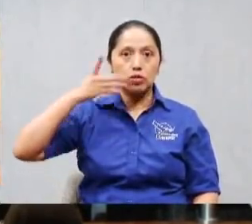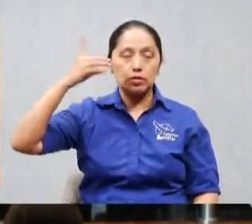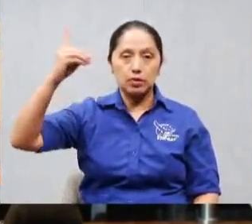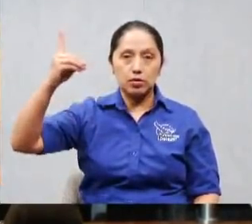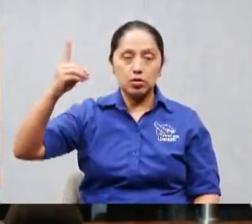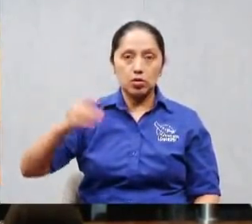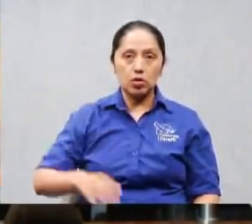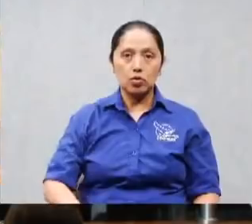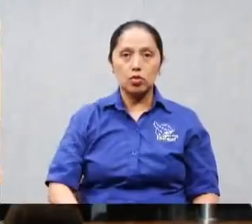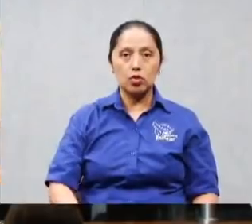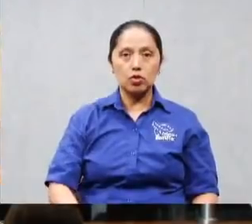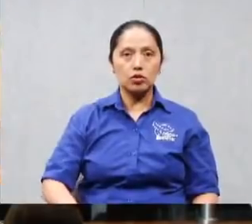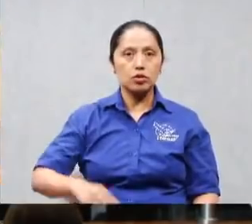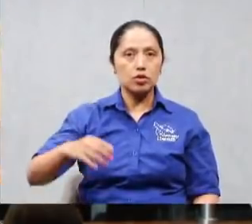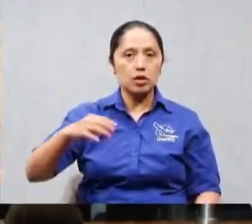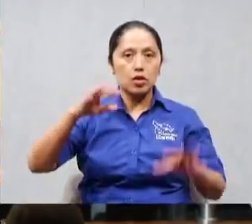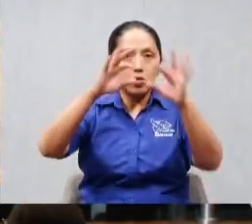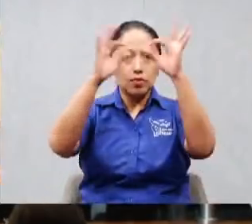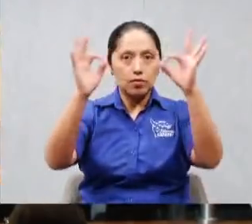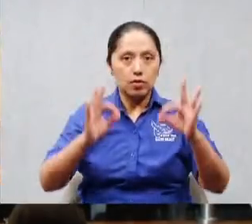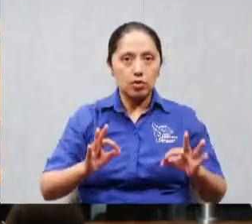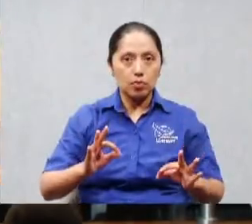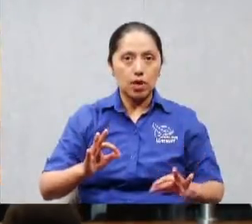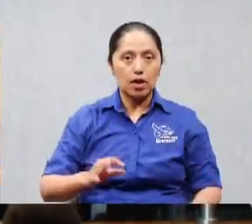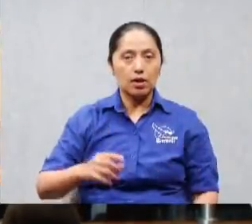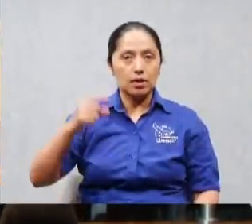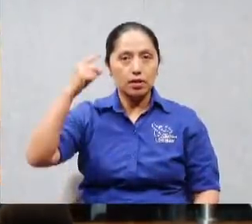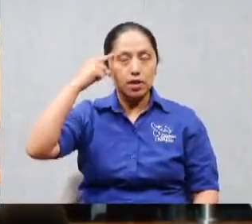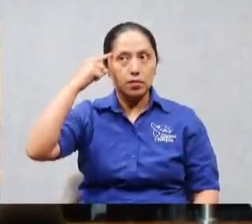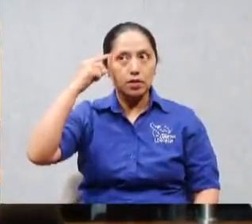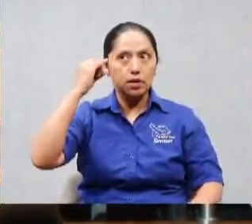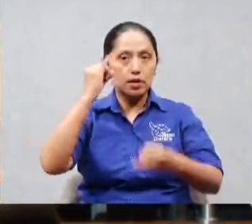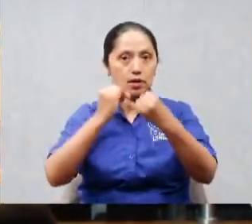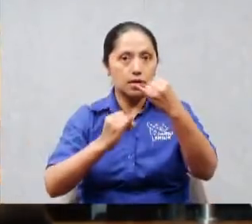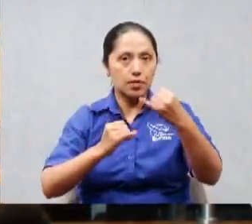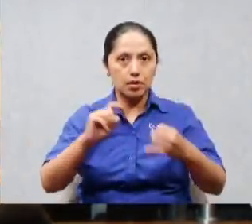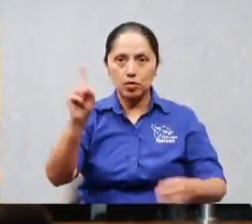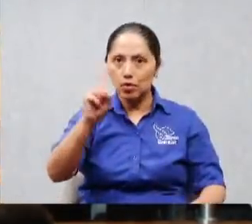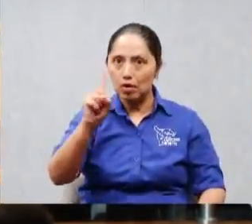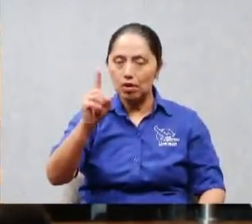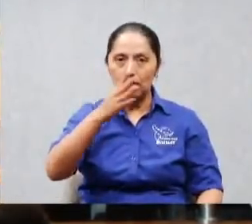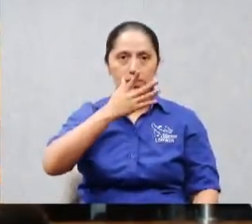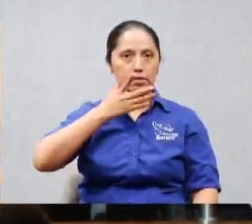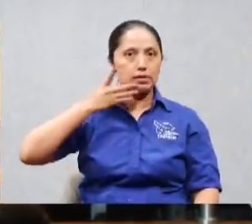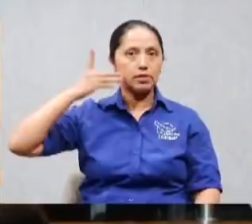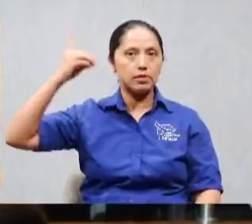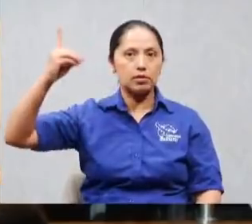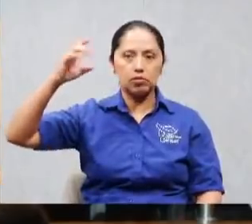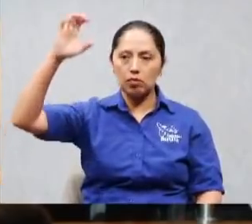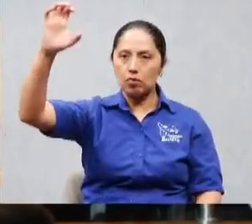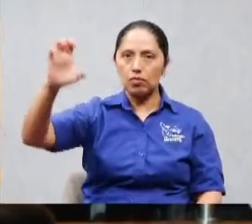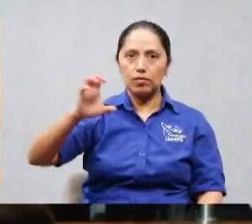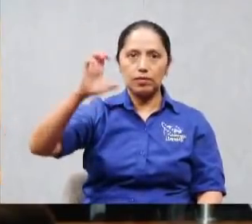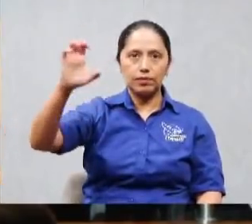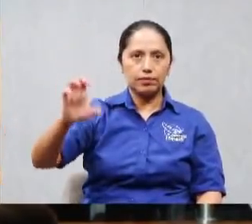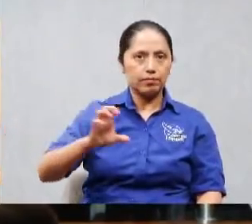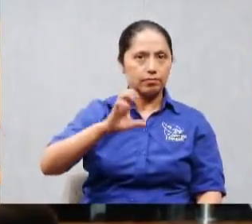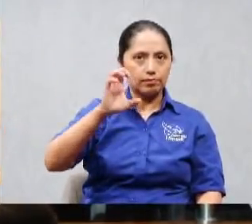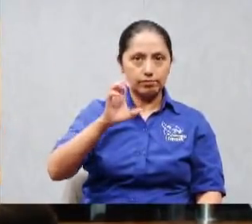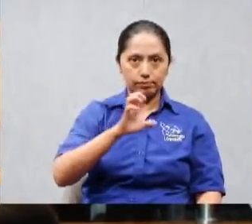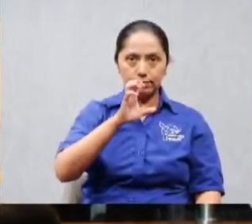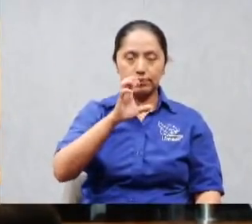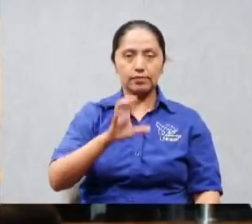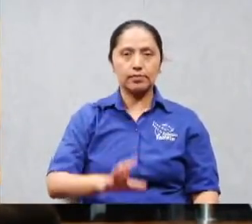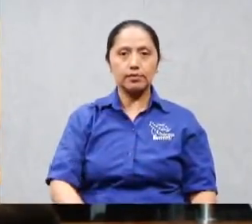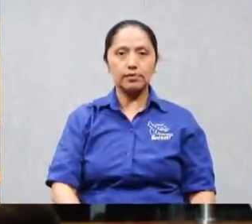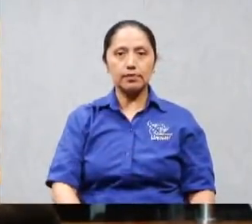hemos predicado. Dios no tiene límite, hermano. Dios es infinito, todopoderoso, eterno. Yo cuando